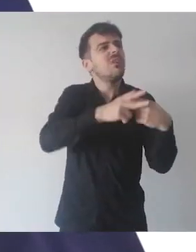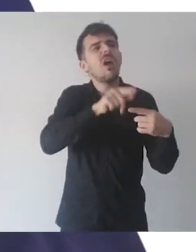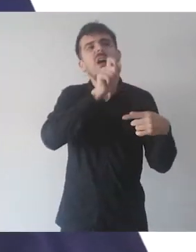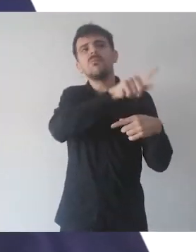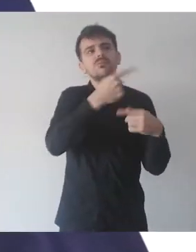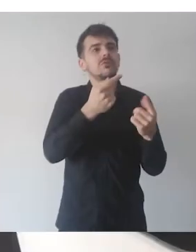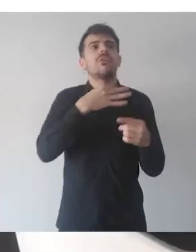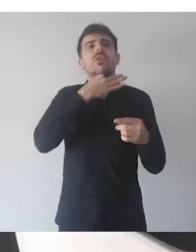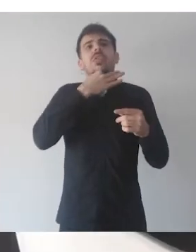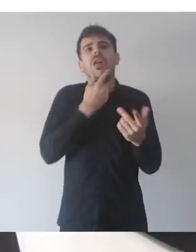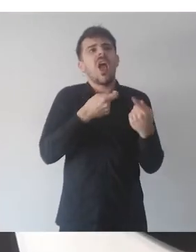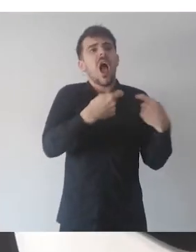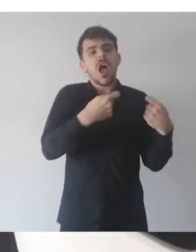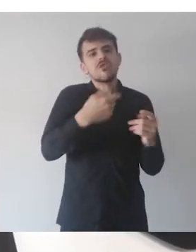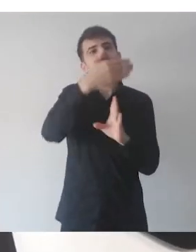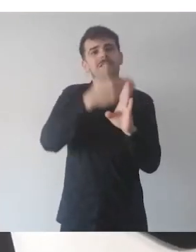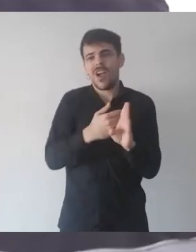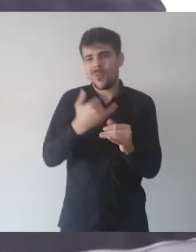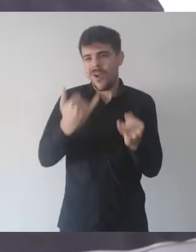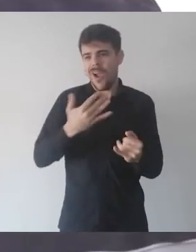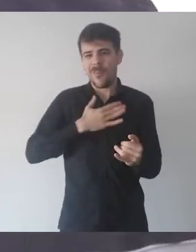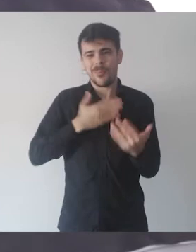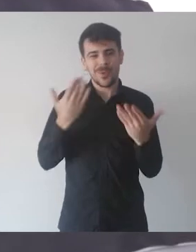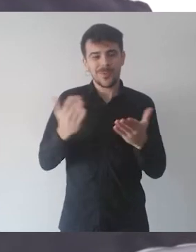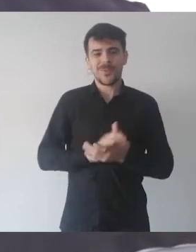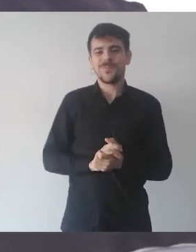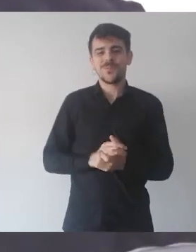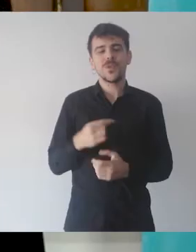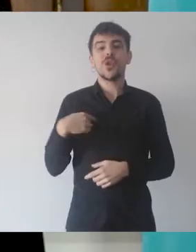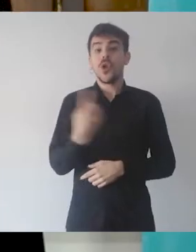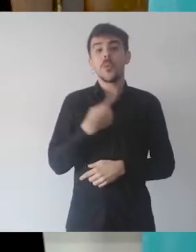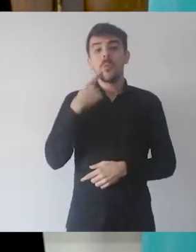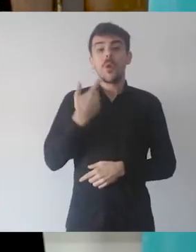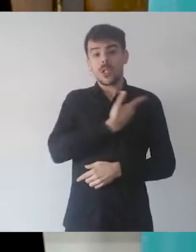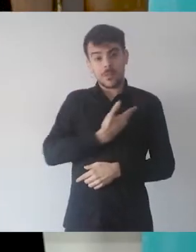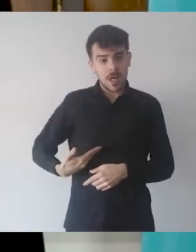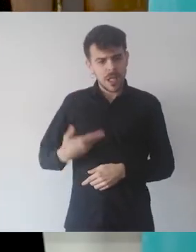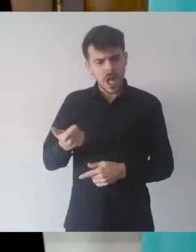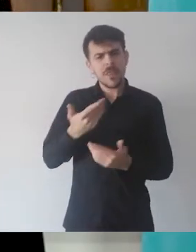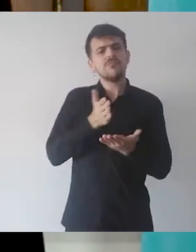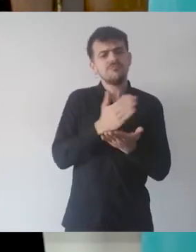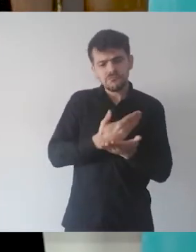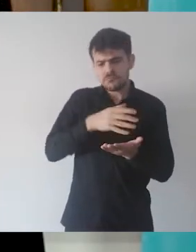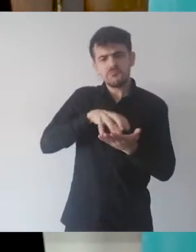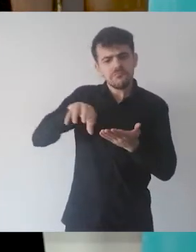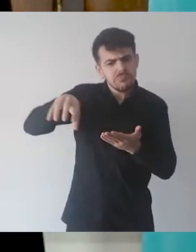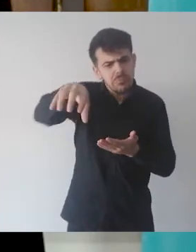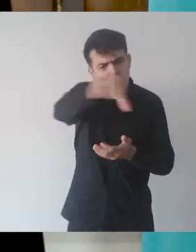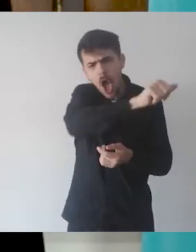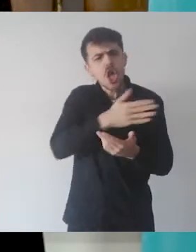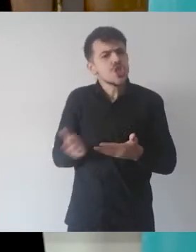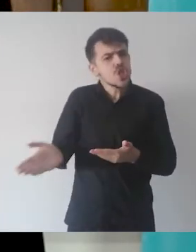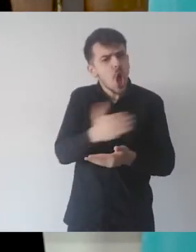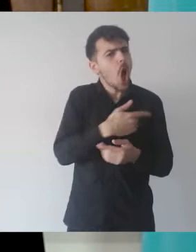arcas del Estado. La Municipalidad lleva adelante desde todas sus áreas y a pesar de la pandemia, un